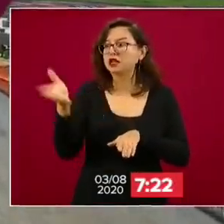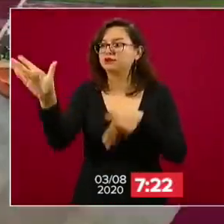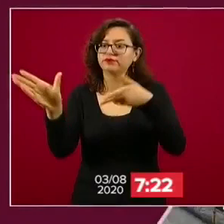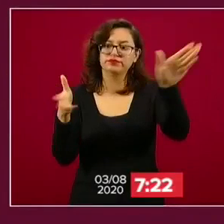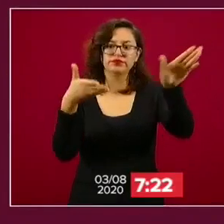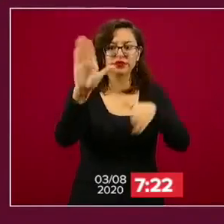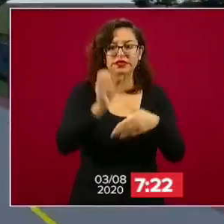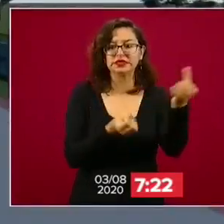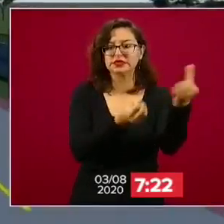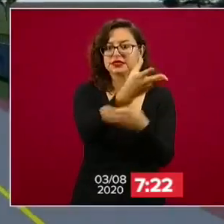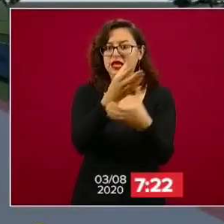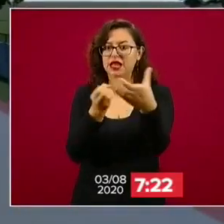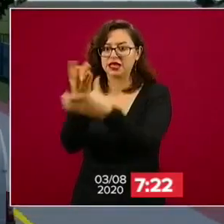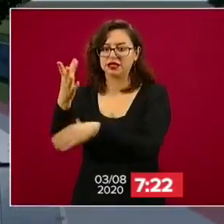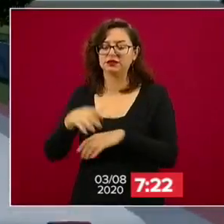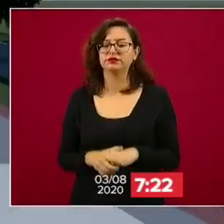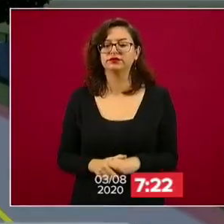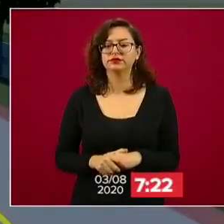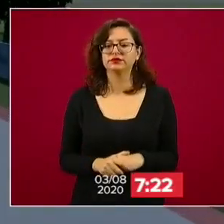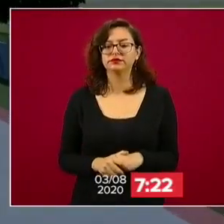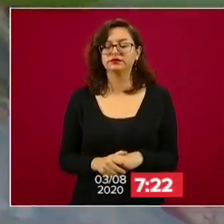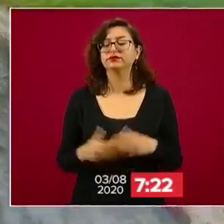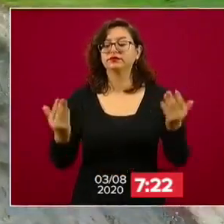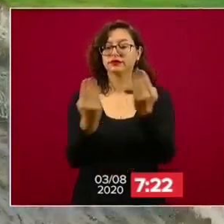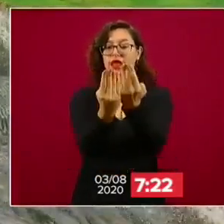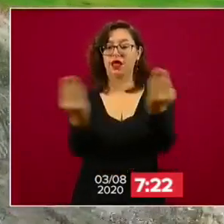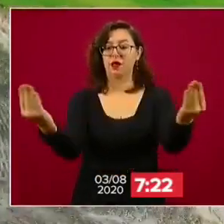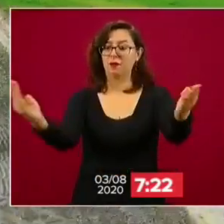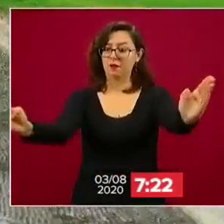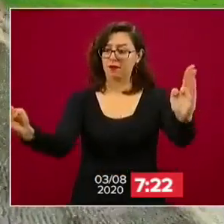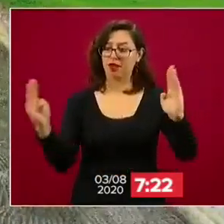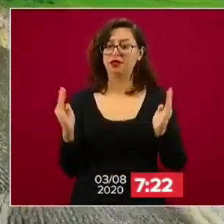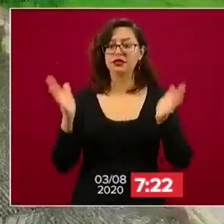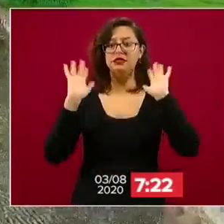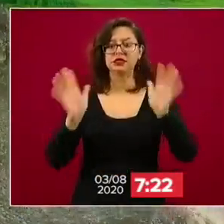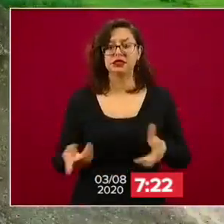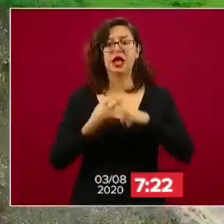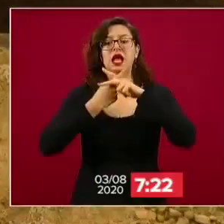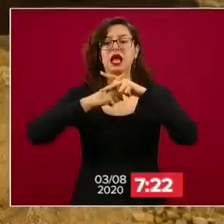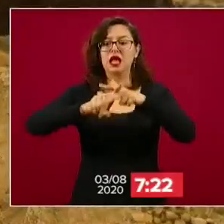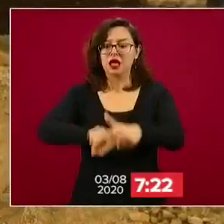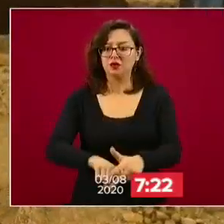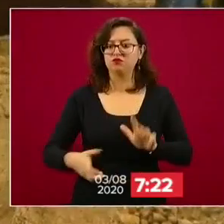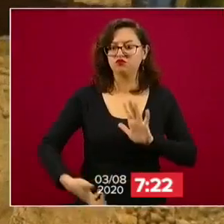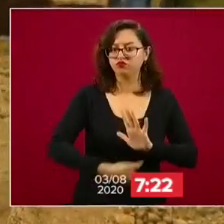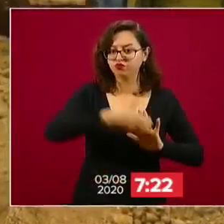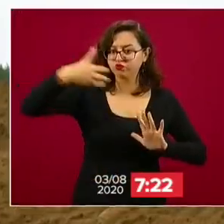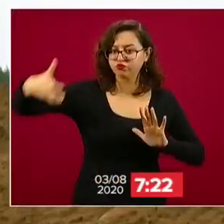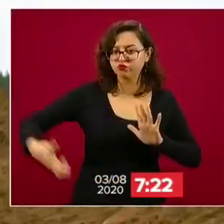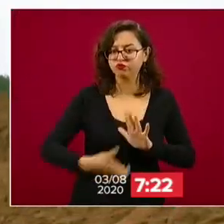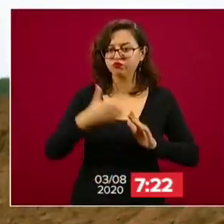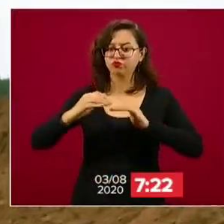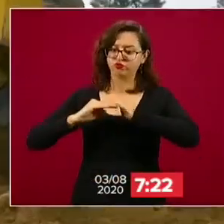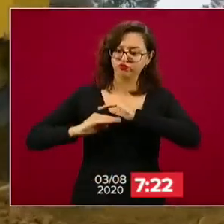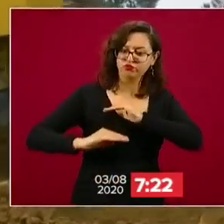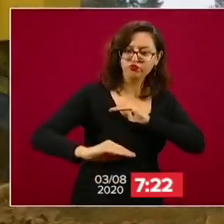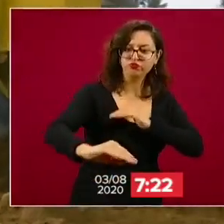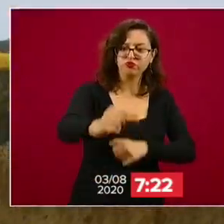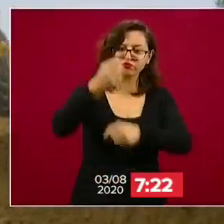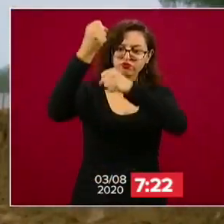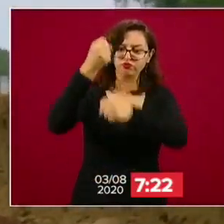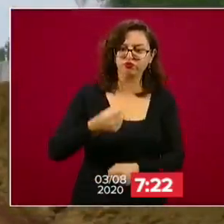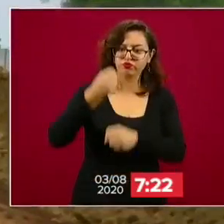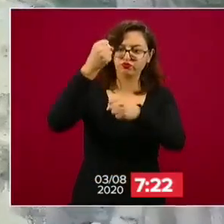de pasajeros. En la vialidad y barda perimetral se lleva a cabo el tendido y compactación de base hidráulica, la excavación y